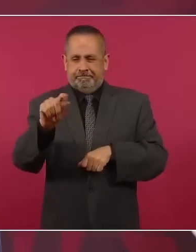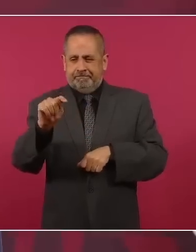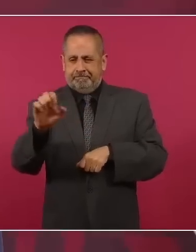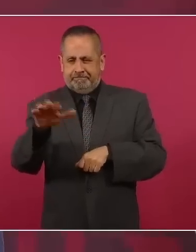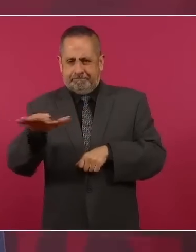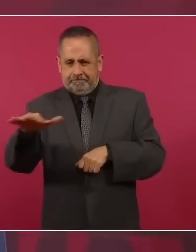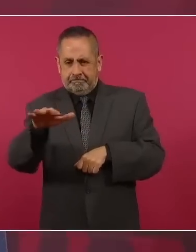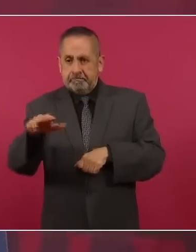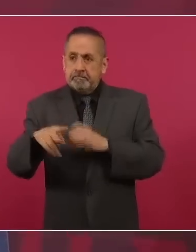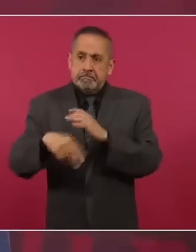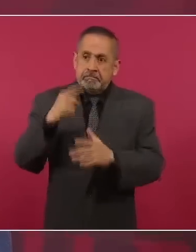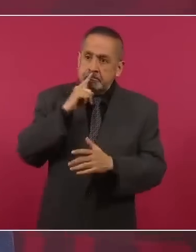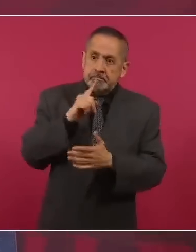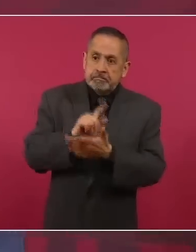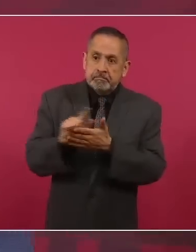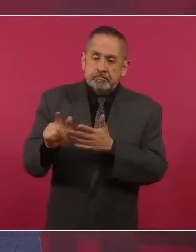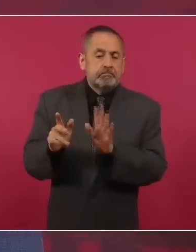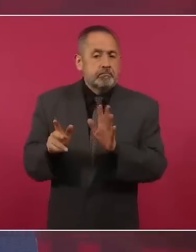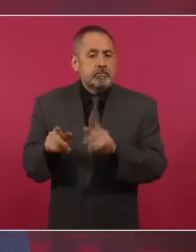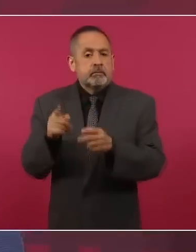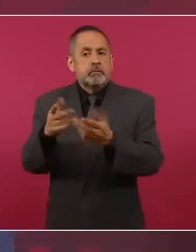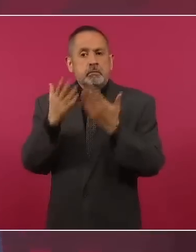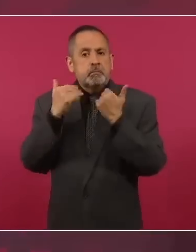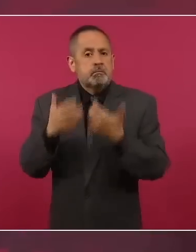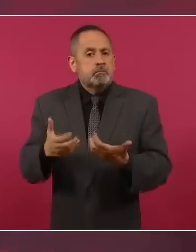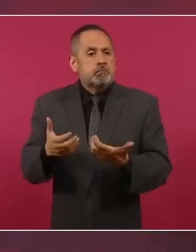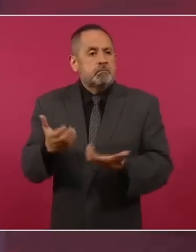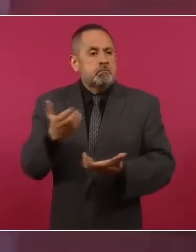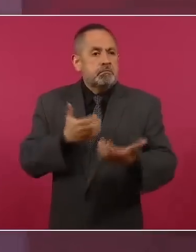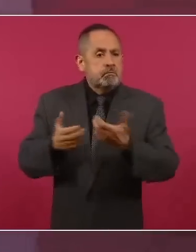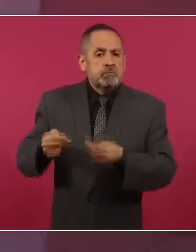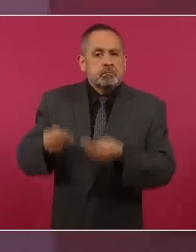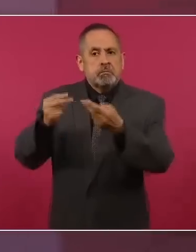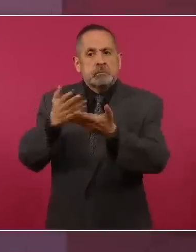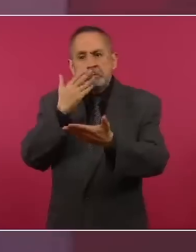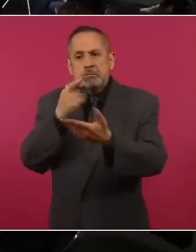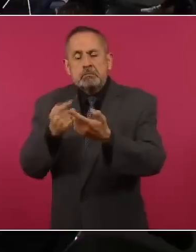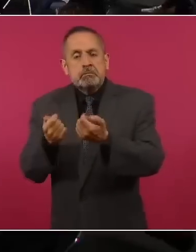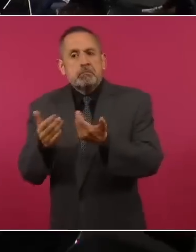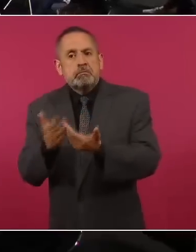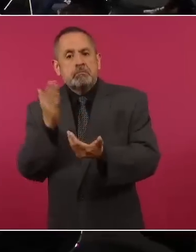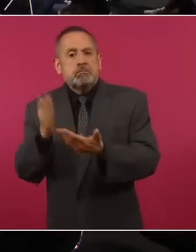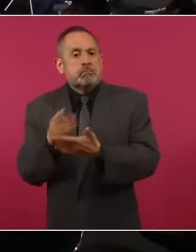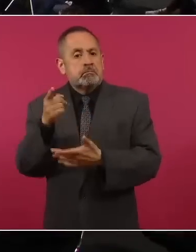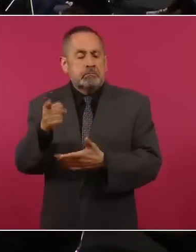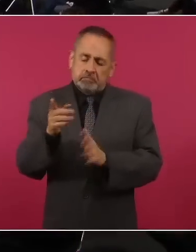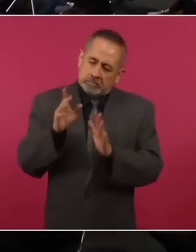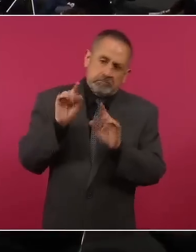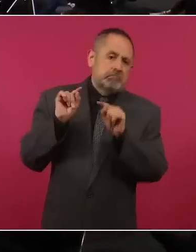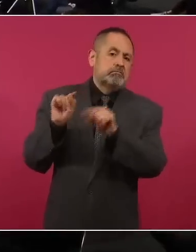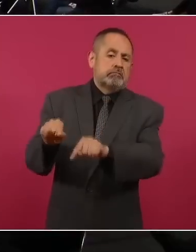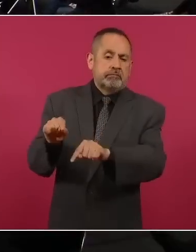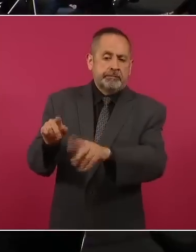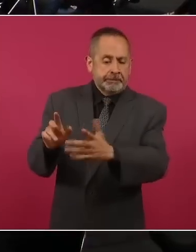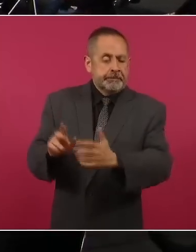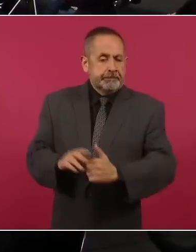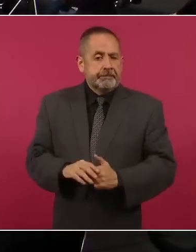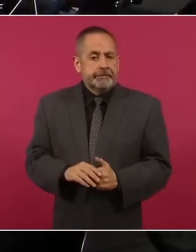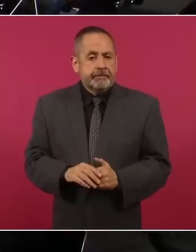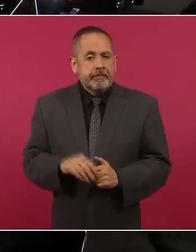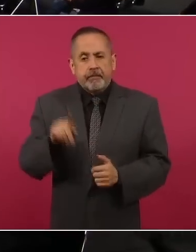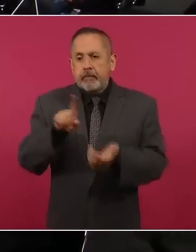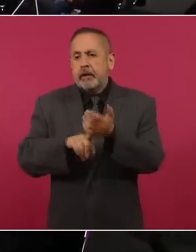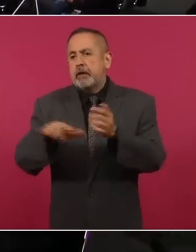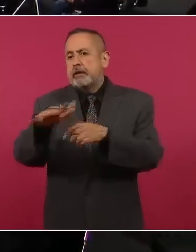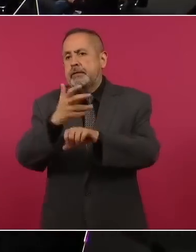virgen. El comercio no se tiene en esa región de